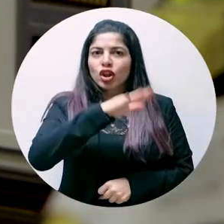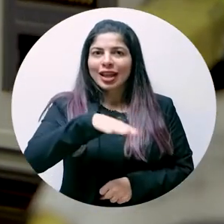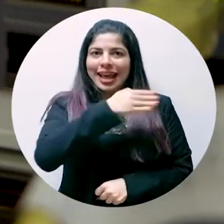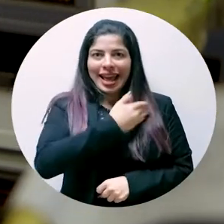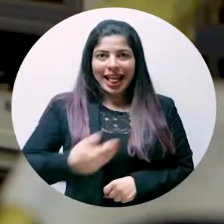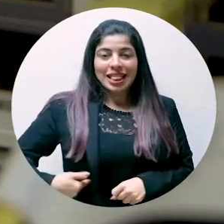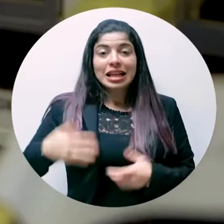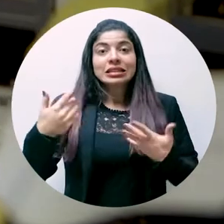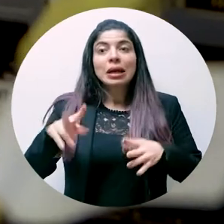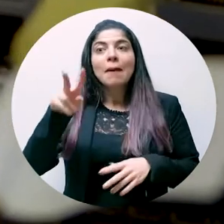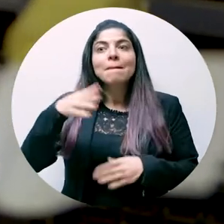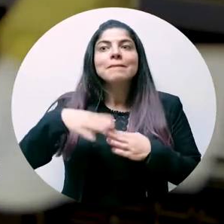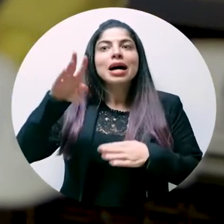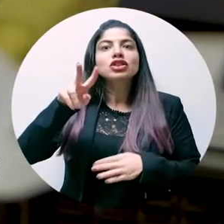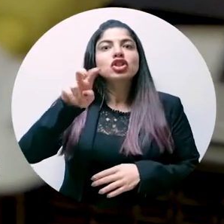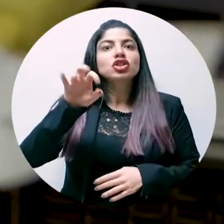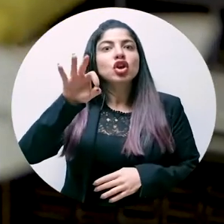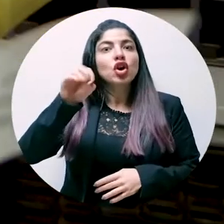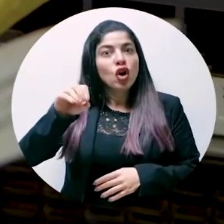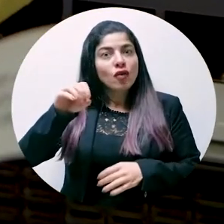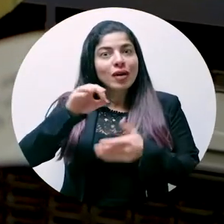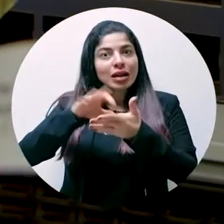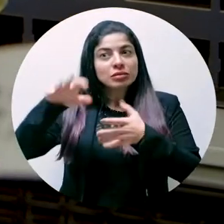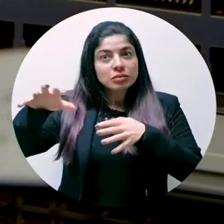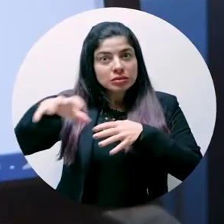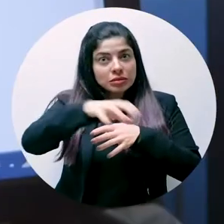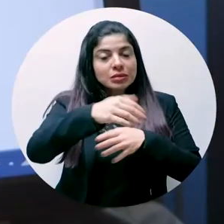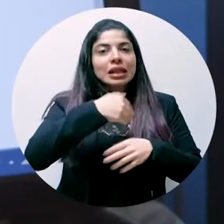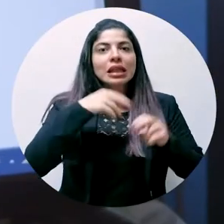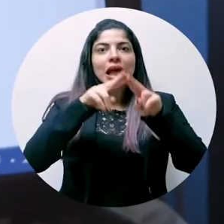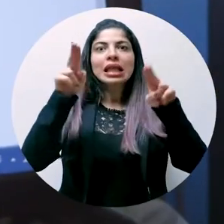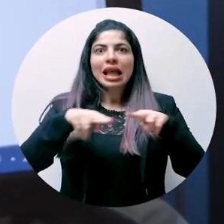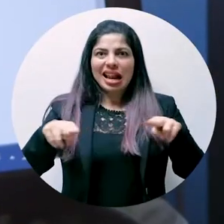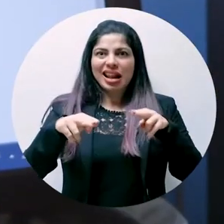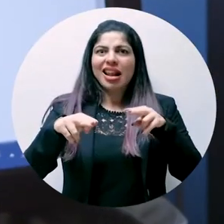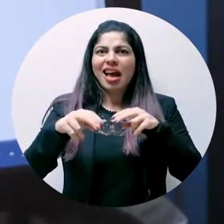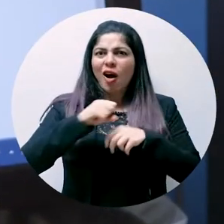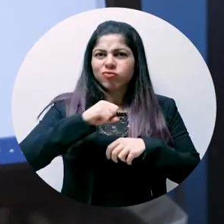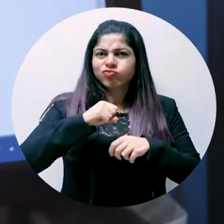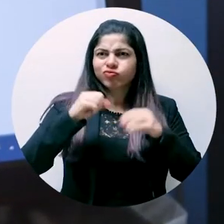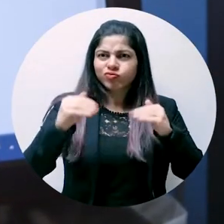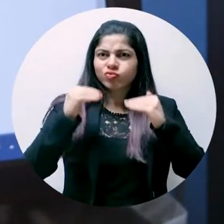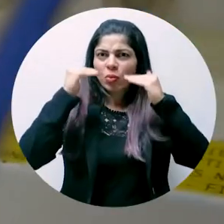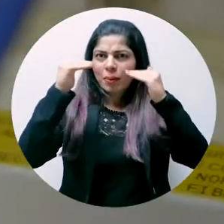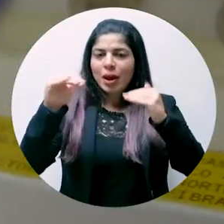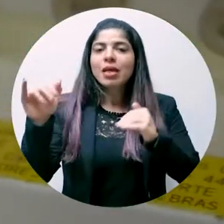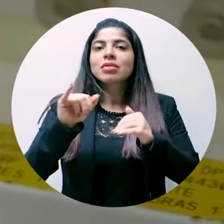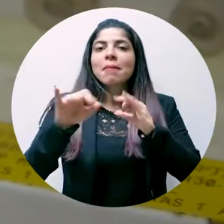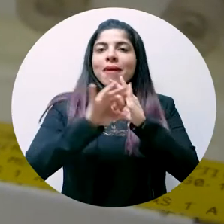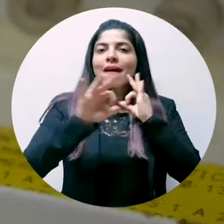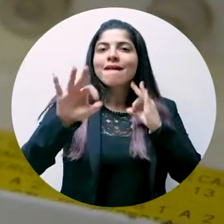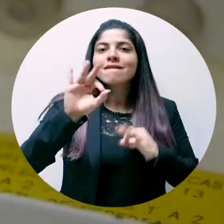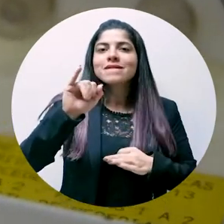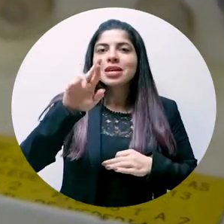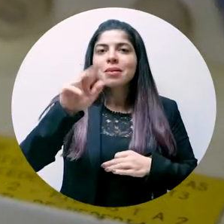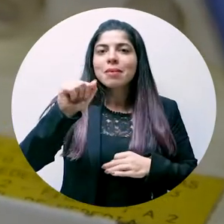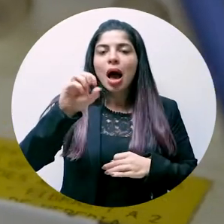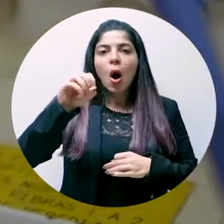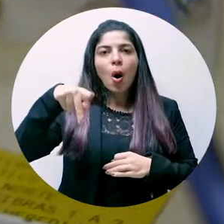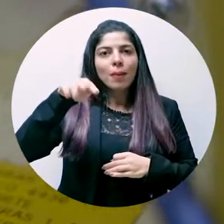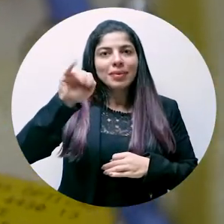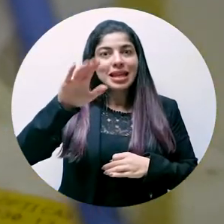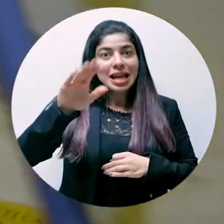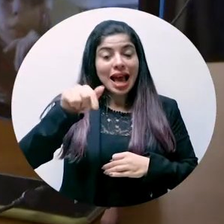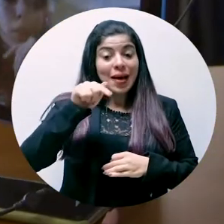que ya más de 690 centros educativos cuentan con internet con anchos de bandas superiores Y en la mayoría de los casos con fibra óptica